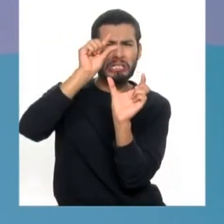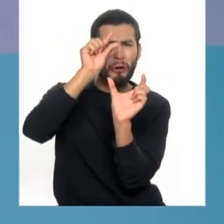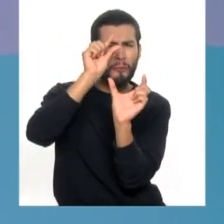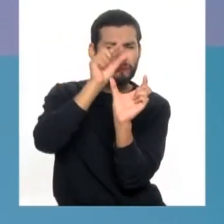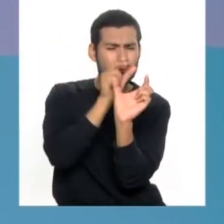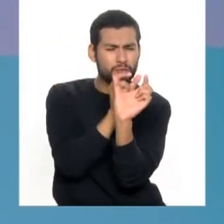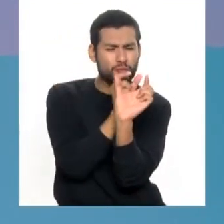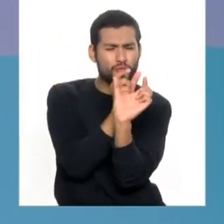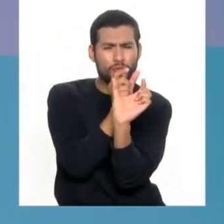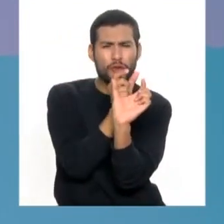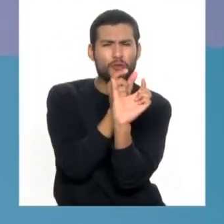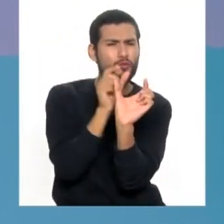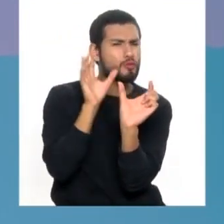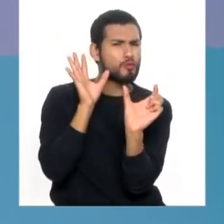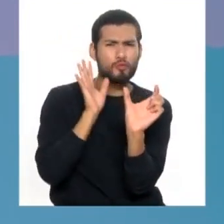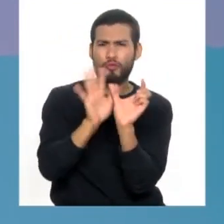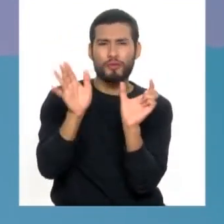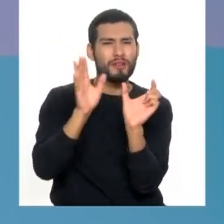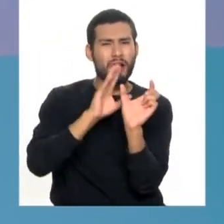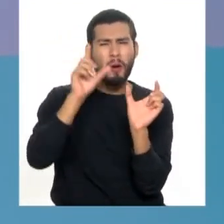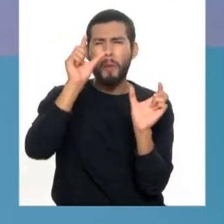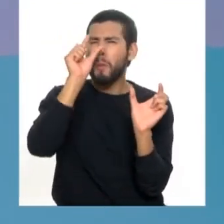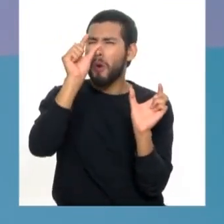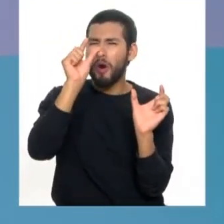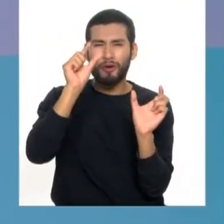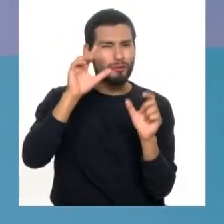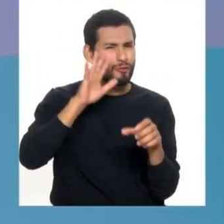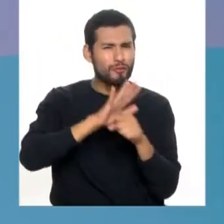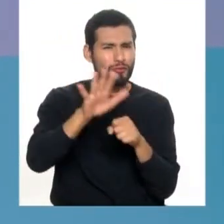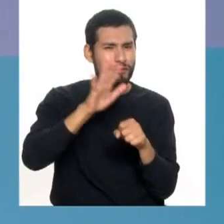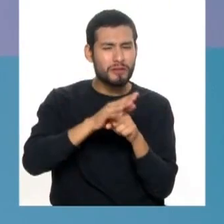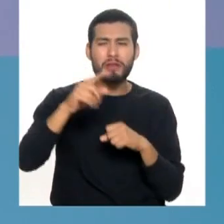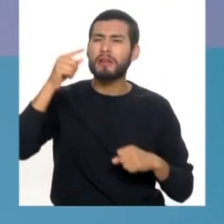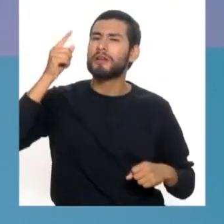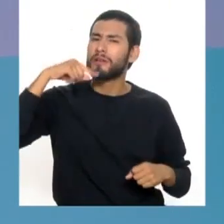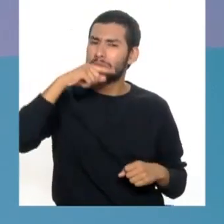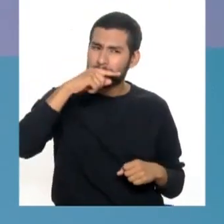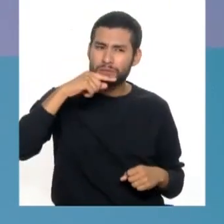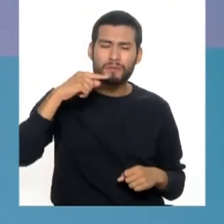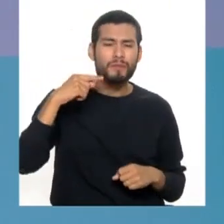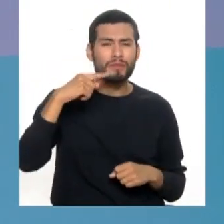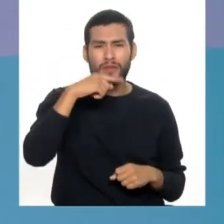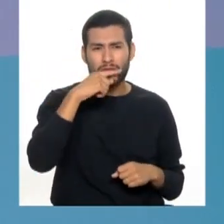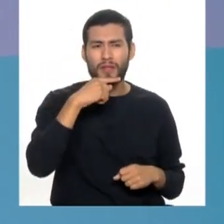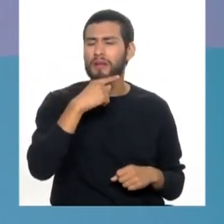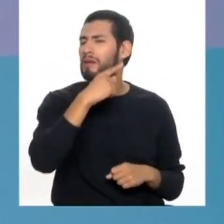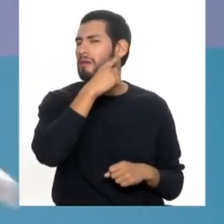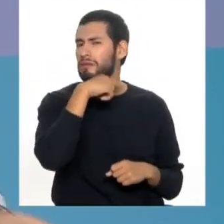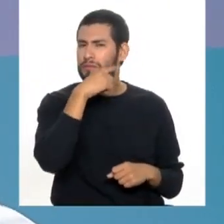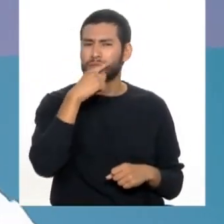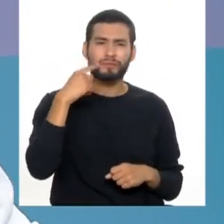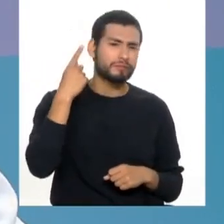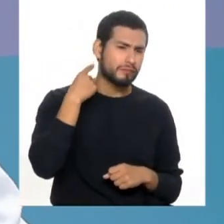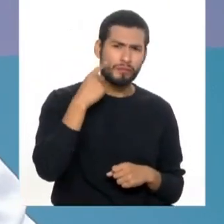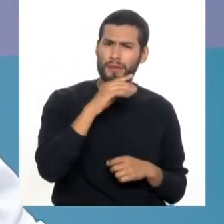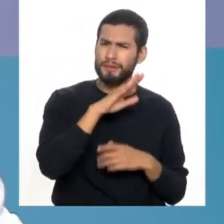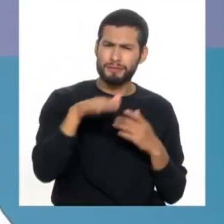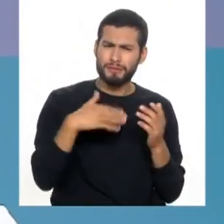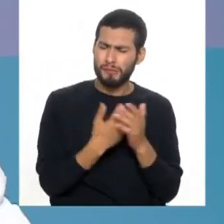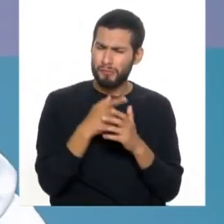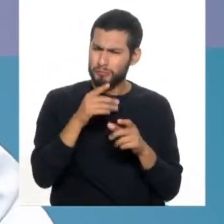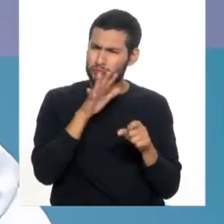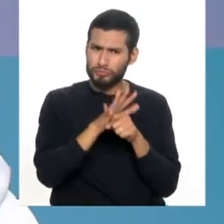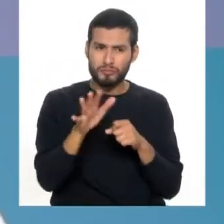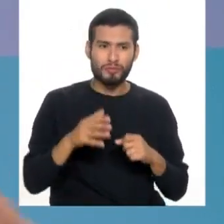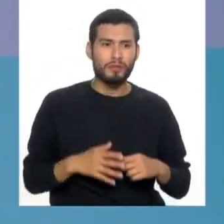Con eso es suficiente. Con eso nos alcanza para cepillarnos la parte superior, los dientes inferiores, la parte de la cara interna y todo esto. ¿Y cómo vamos a